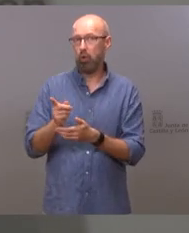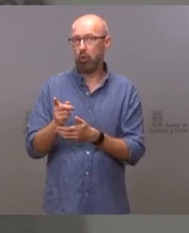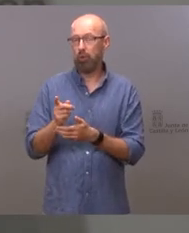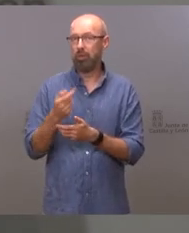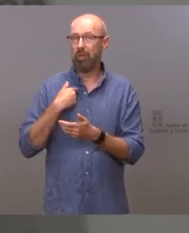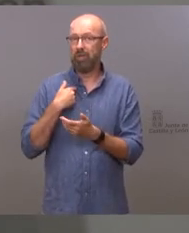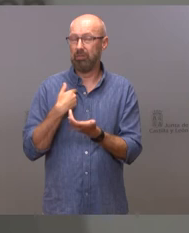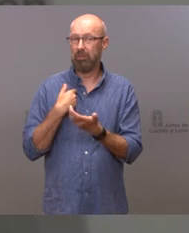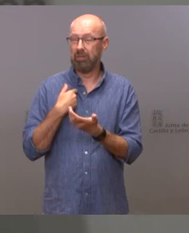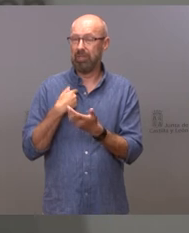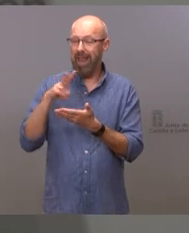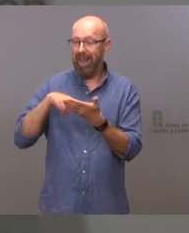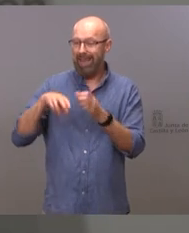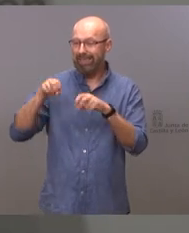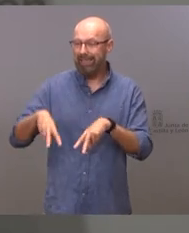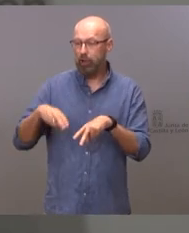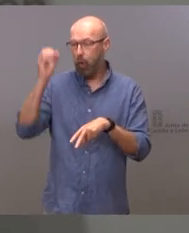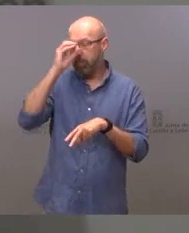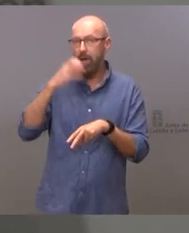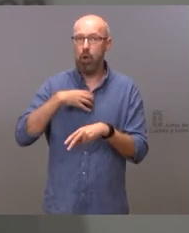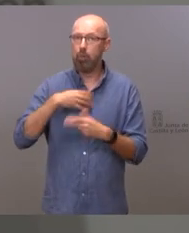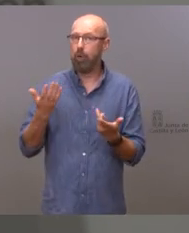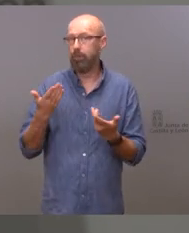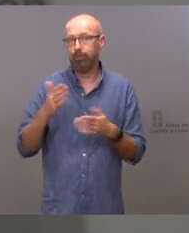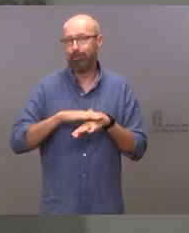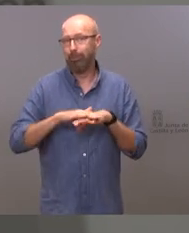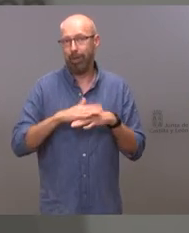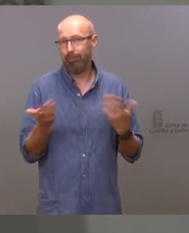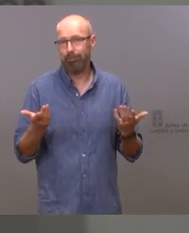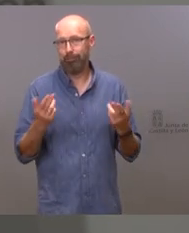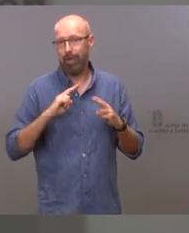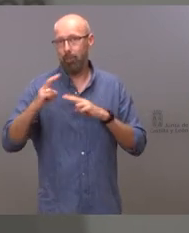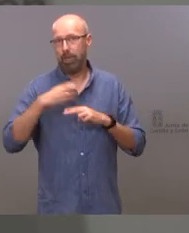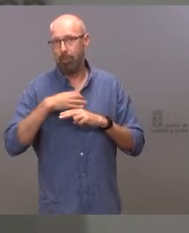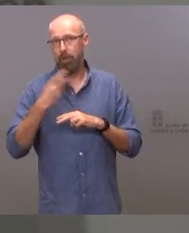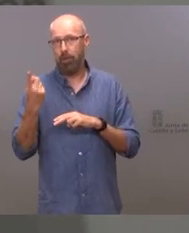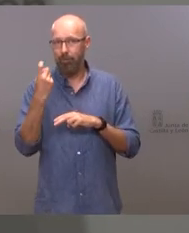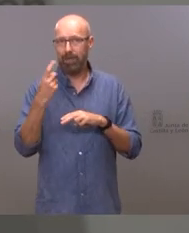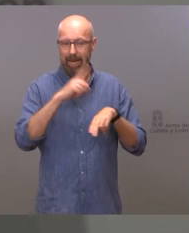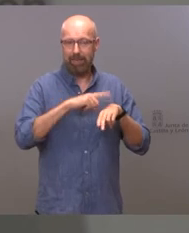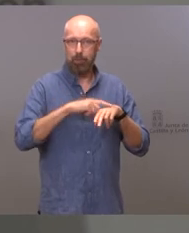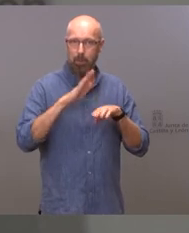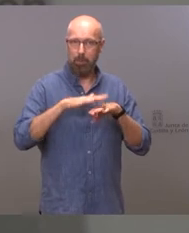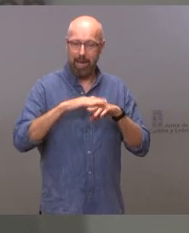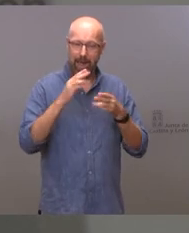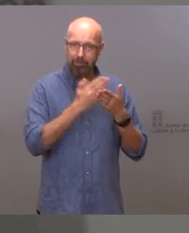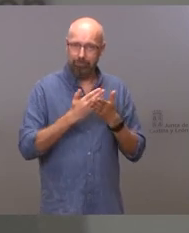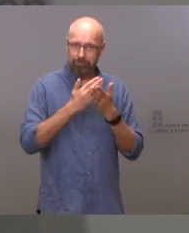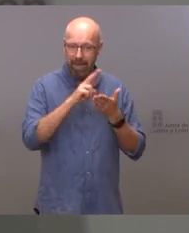informes sin leerlos me va a perdonar que me tome tiempo para leerlo la semana que viene